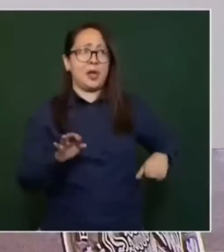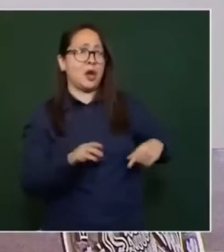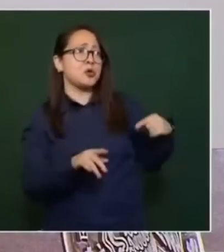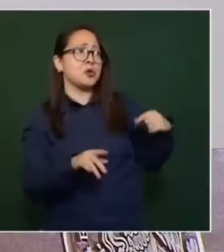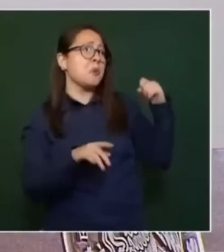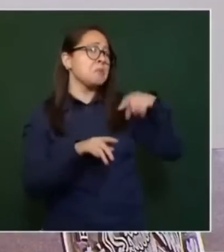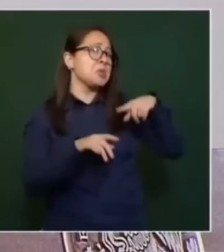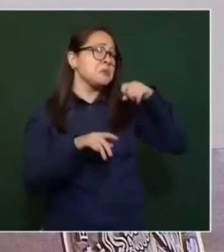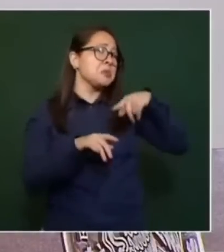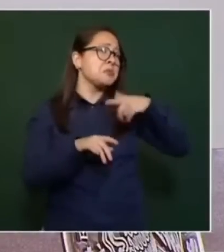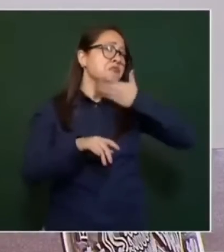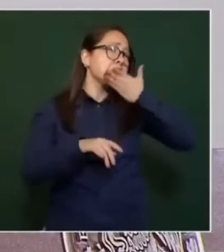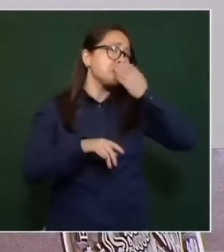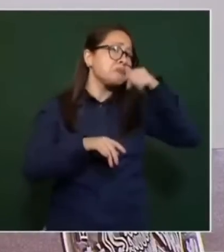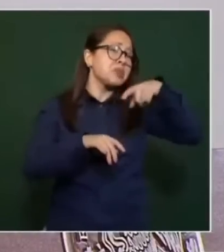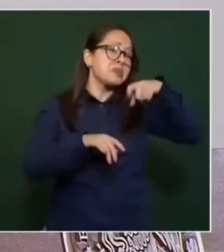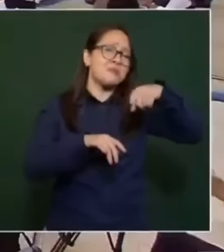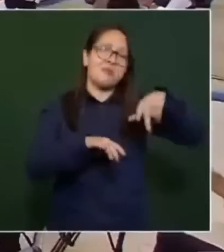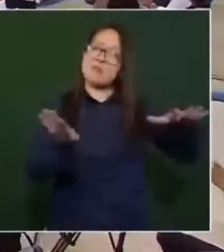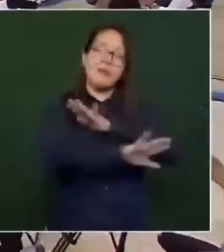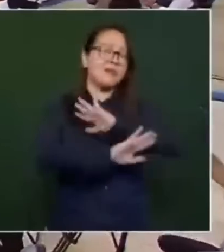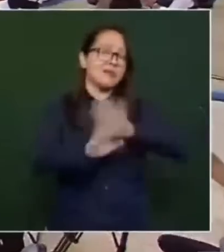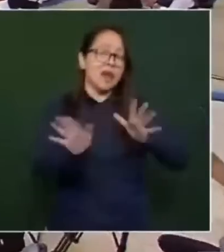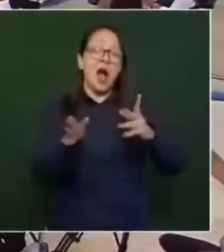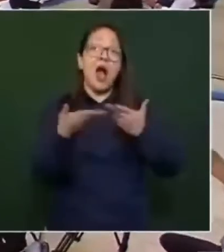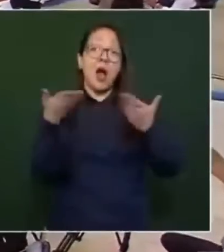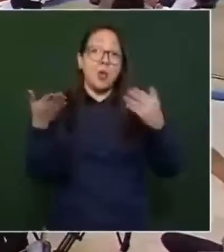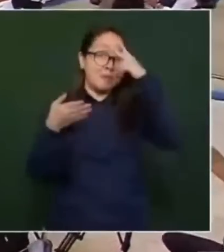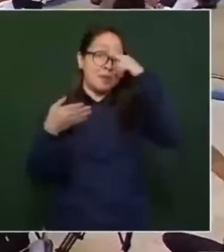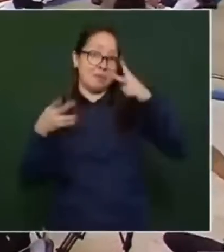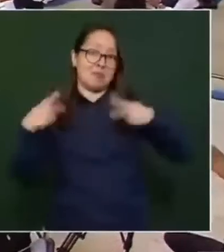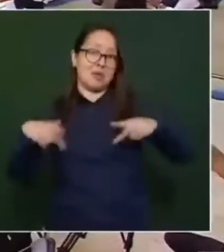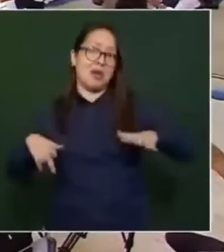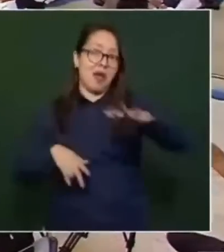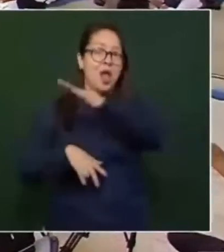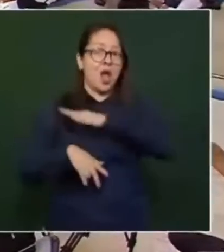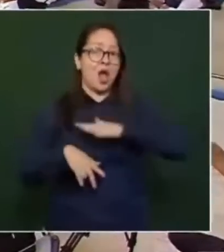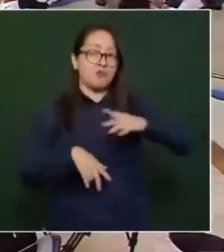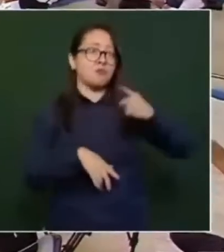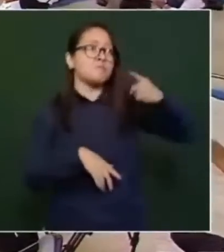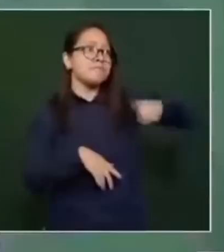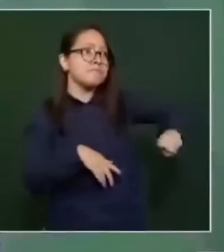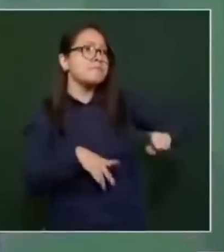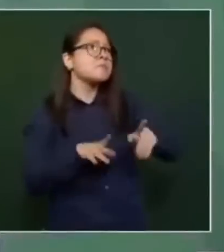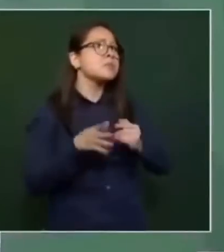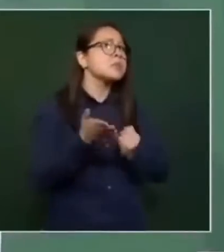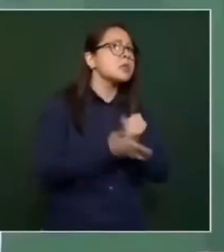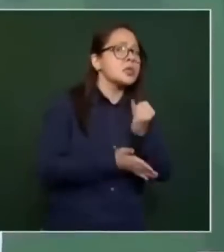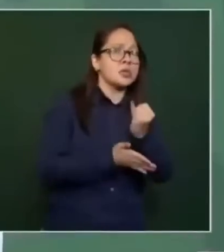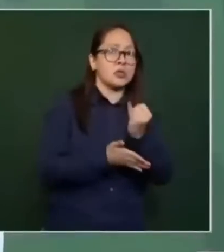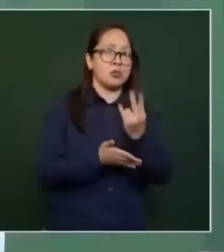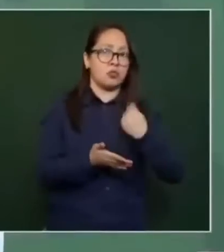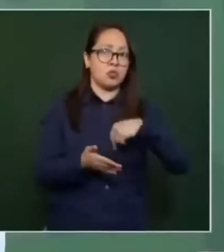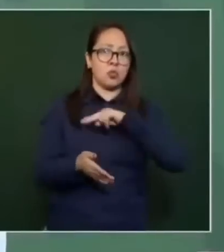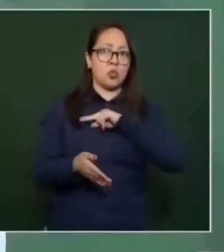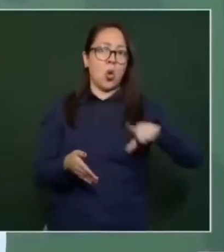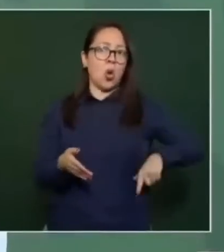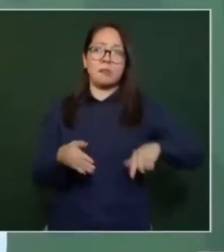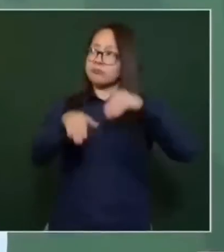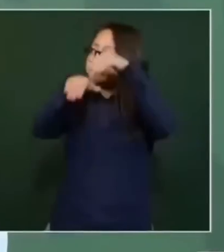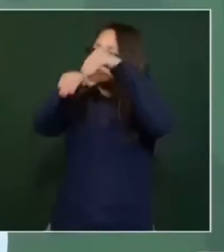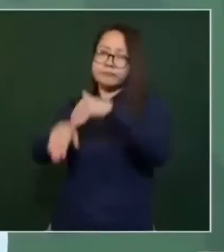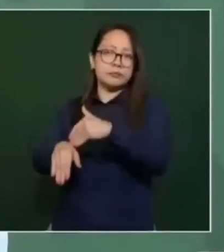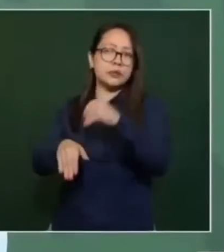manda. Nosotros estamos aquí para mandar obedeciendo al pueblo. Siempre.